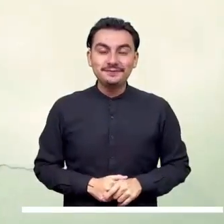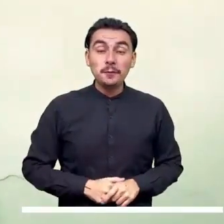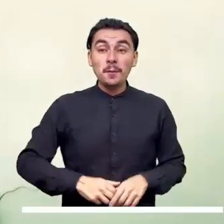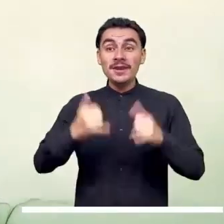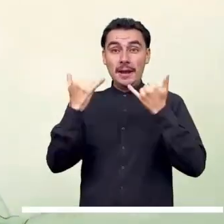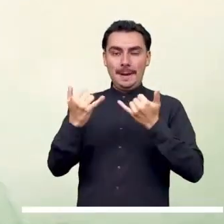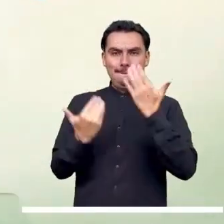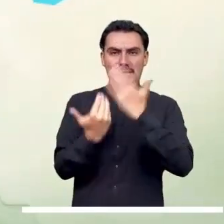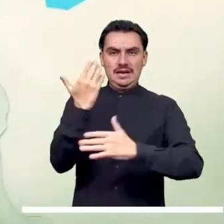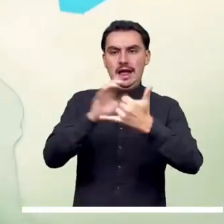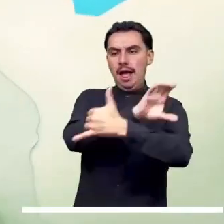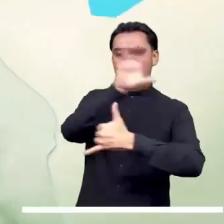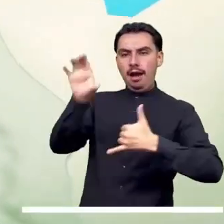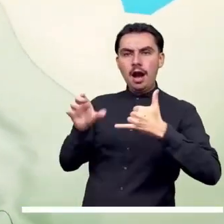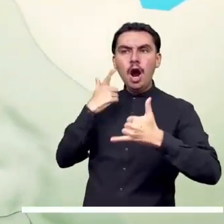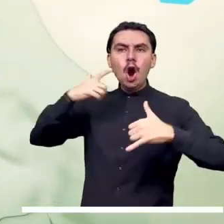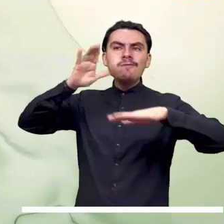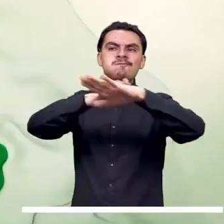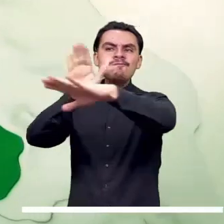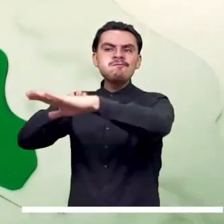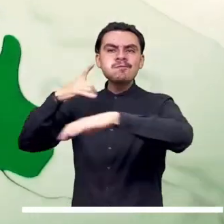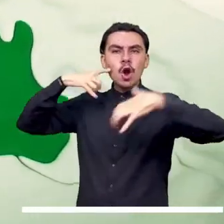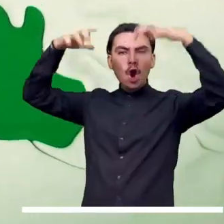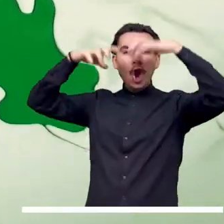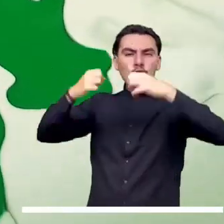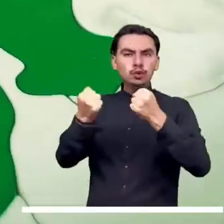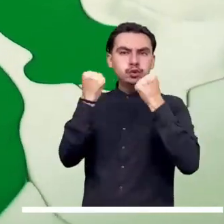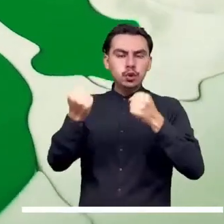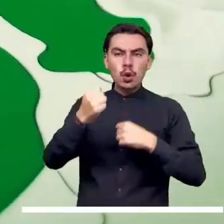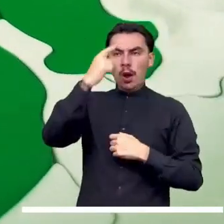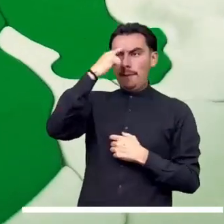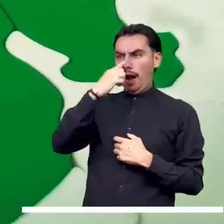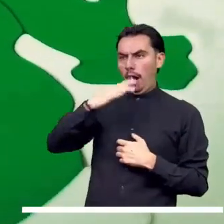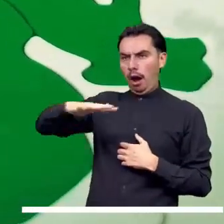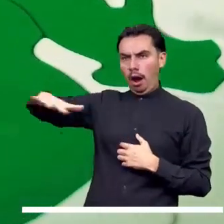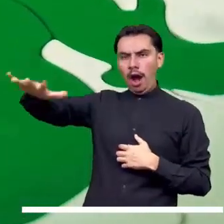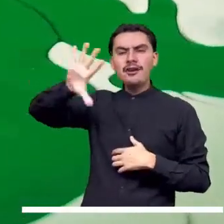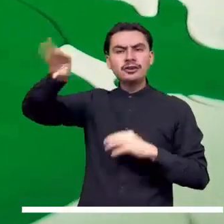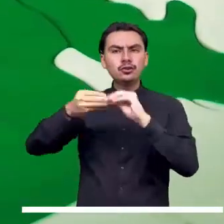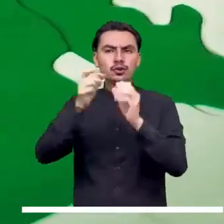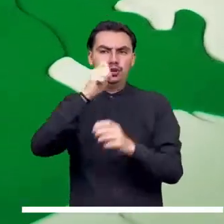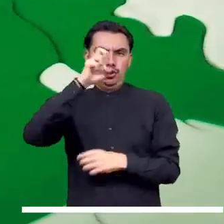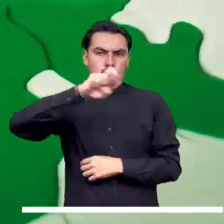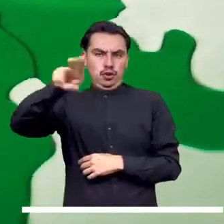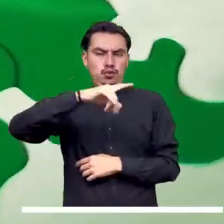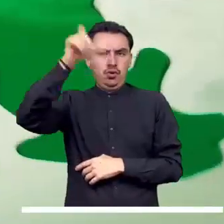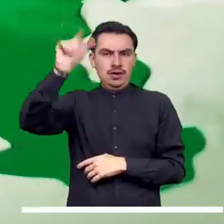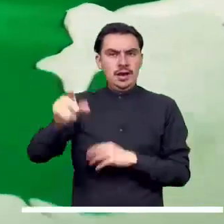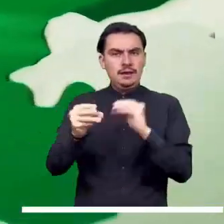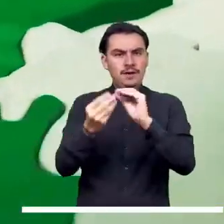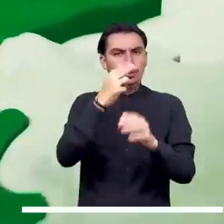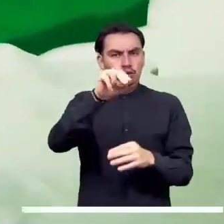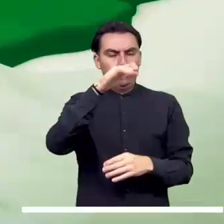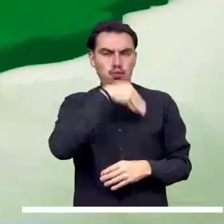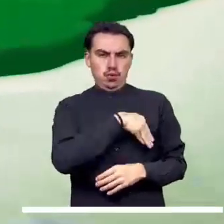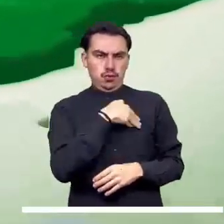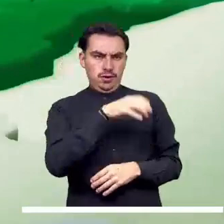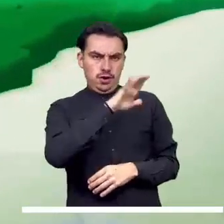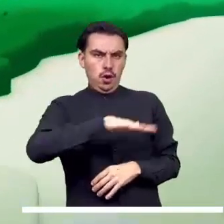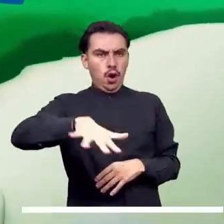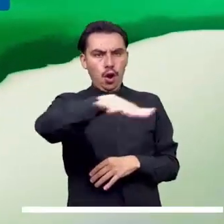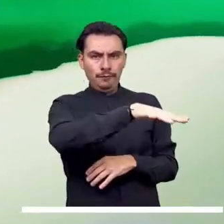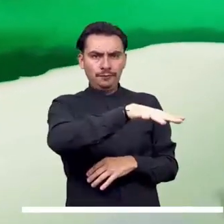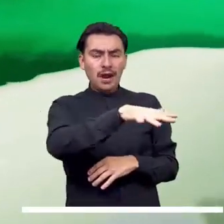moderadas podrían visitar el centro y sur de Cesar y Bolívar, así como el sur de los departamentos de Córdoba, Sucre y